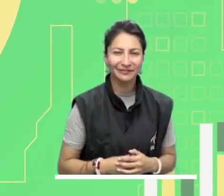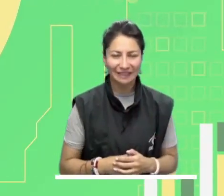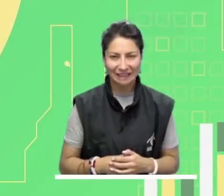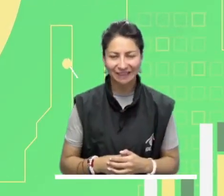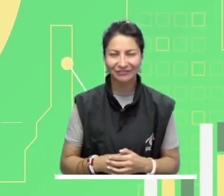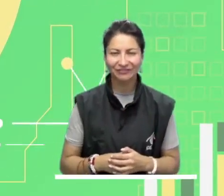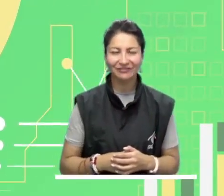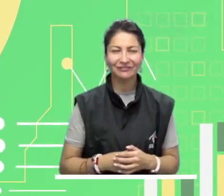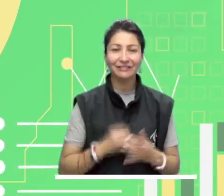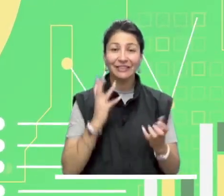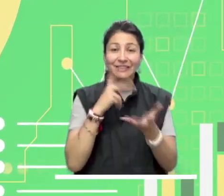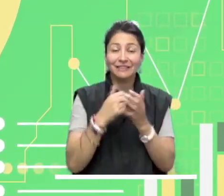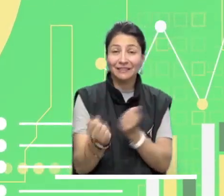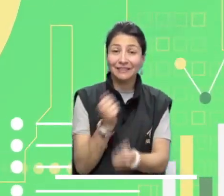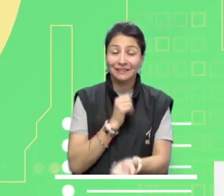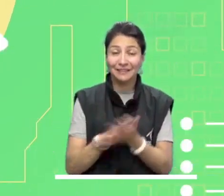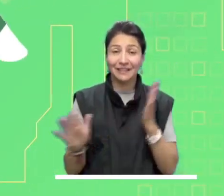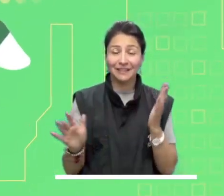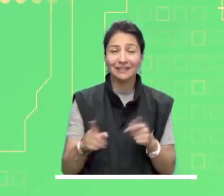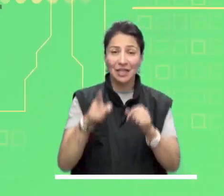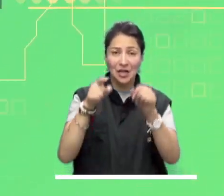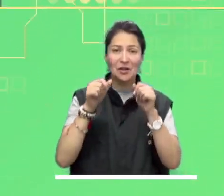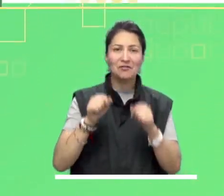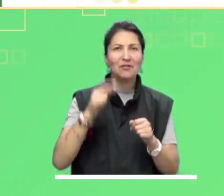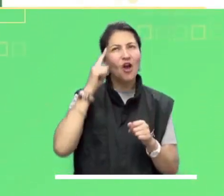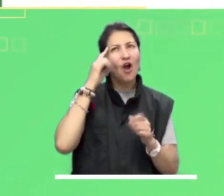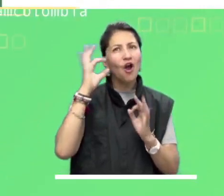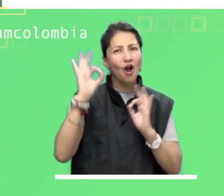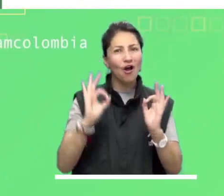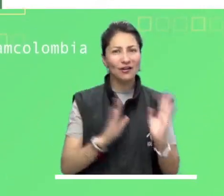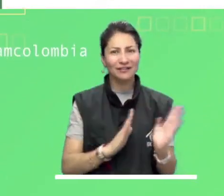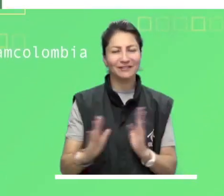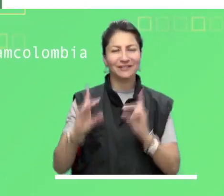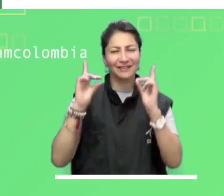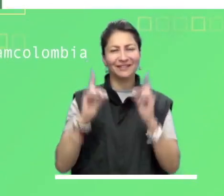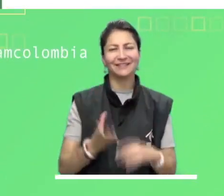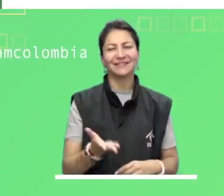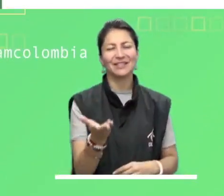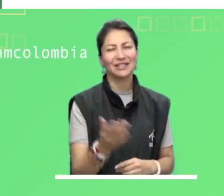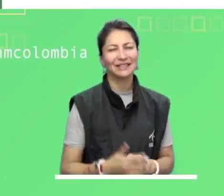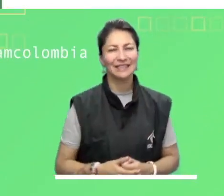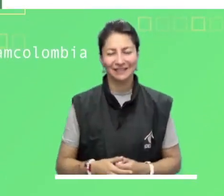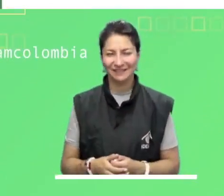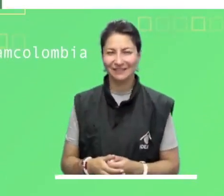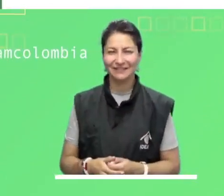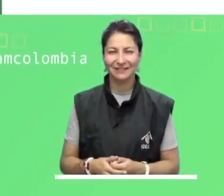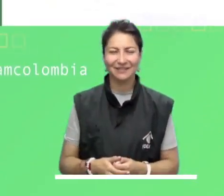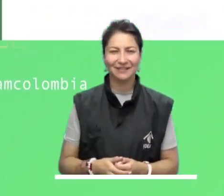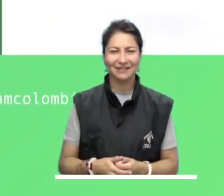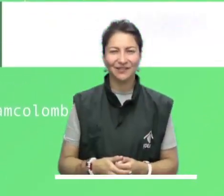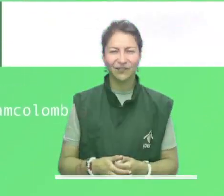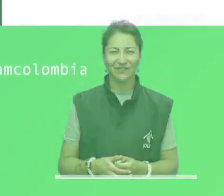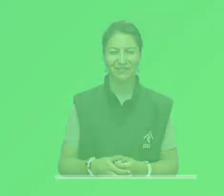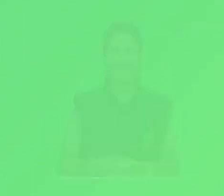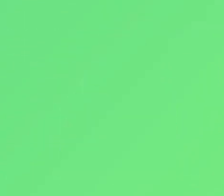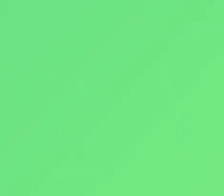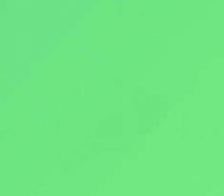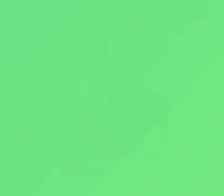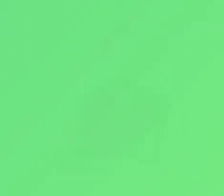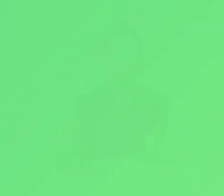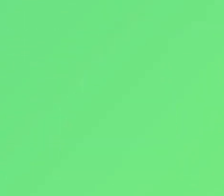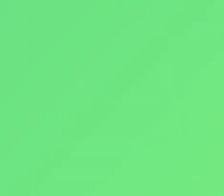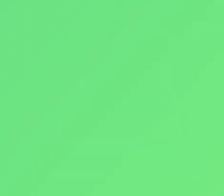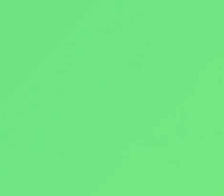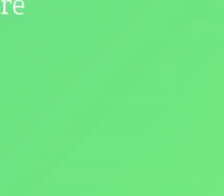municipal, cifras de deforestación, estadísticas de rayos y otros datos de interés. Descárguela gratis,